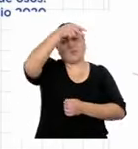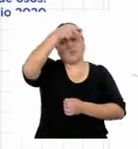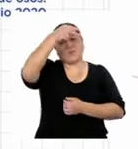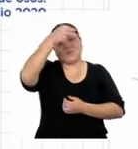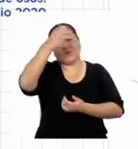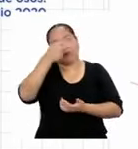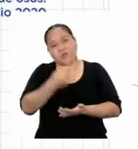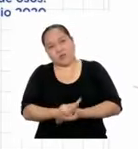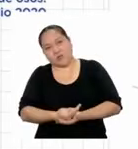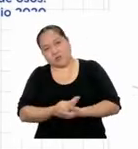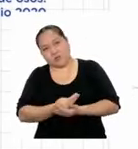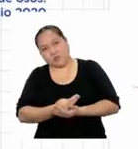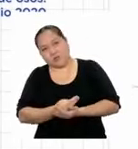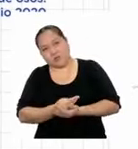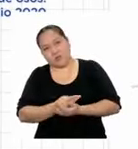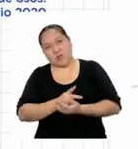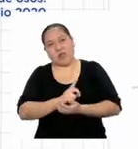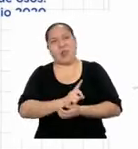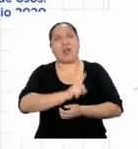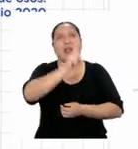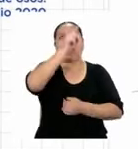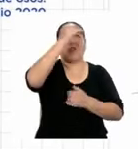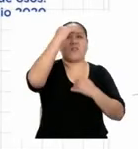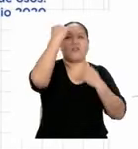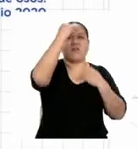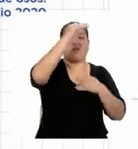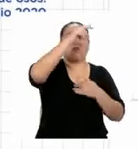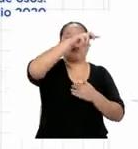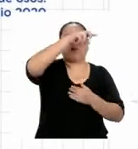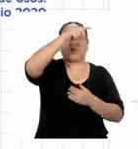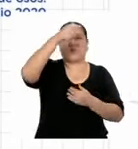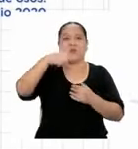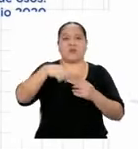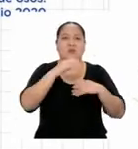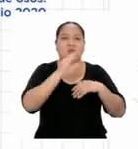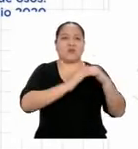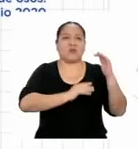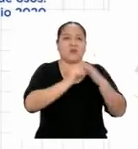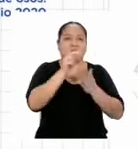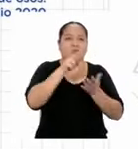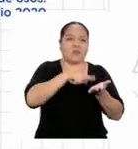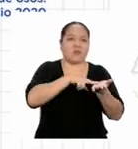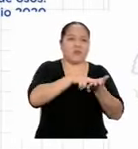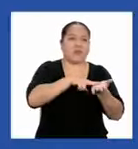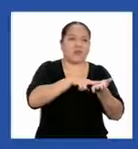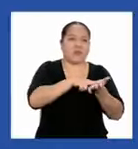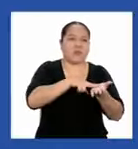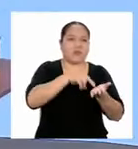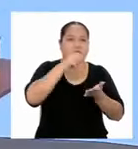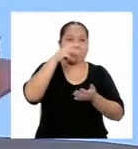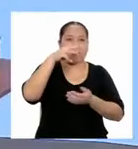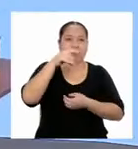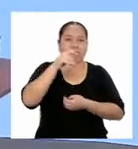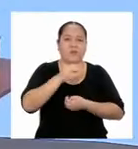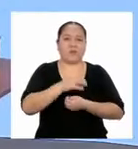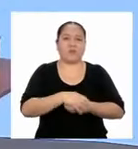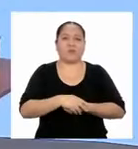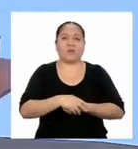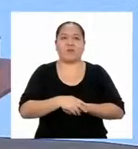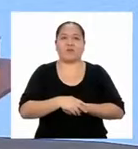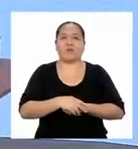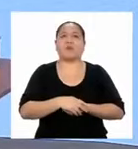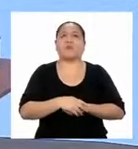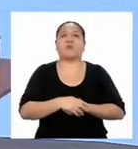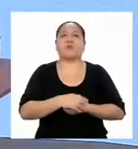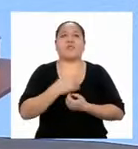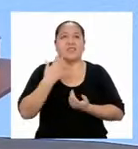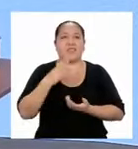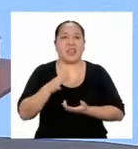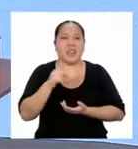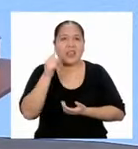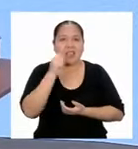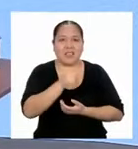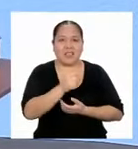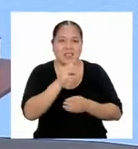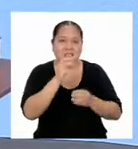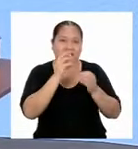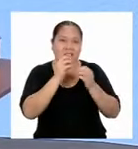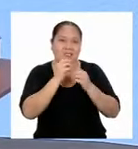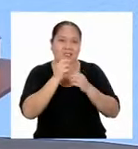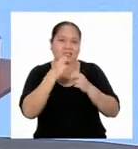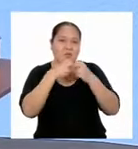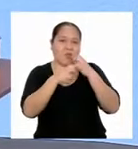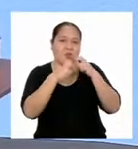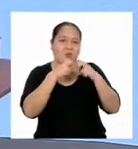y cayó de la parte más alta de un edificio de X metros de altura. ¡Ya pues! Este es el misterio